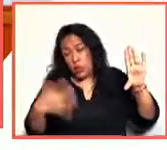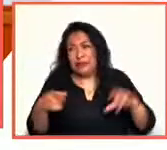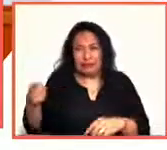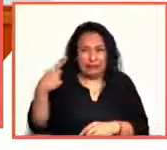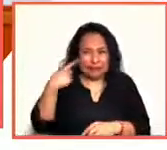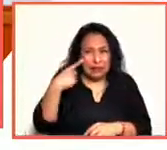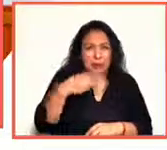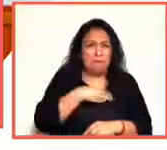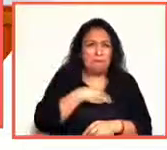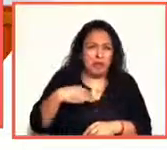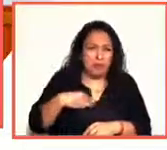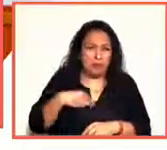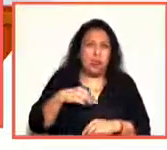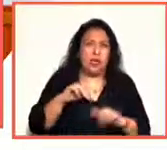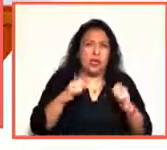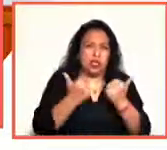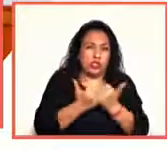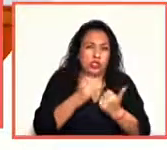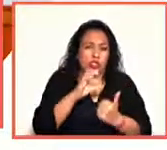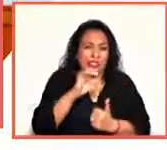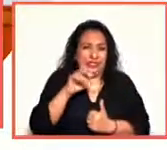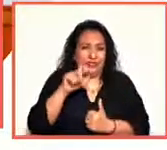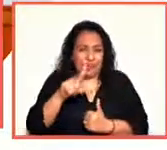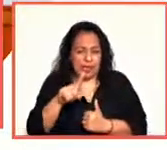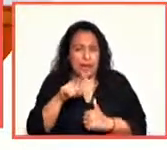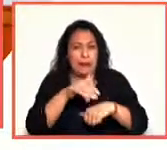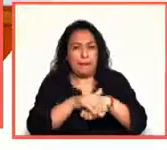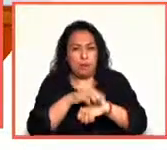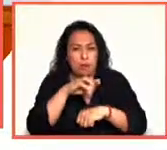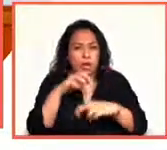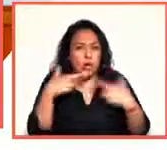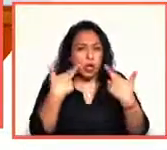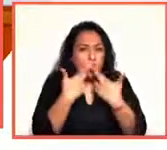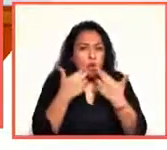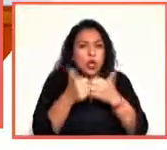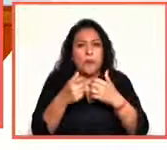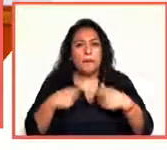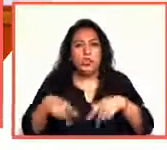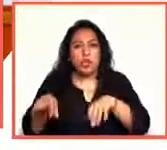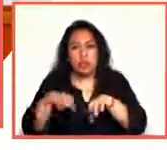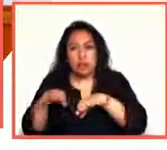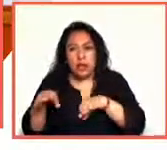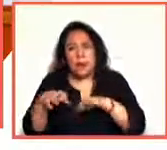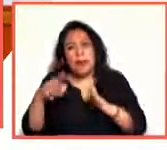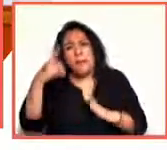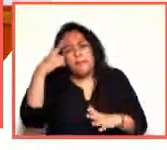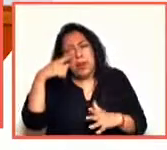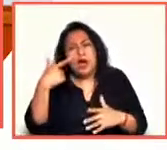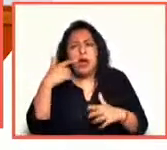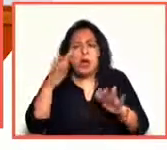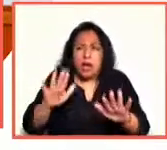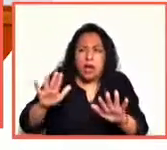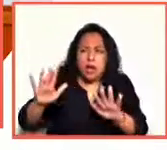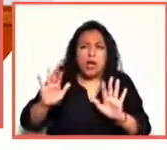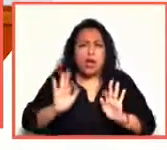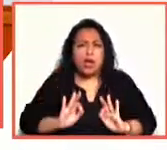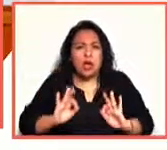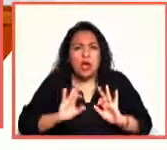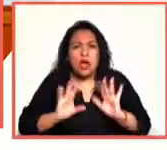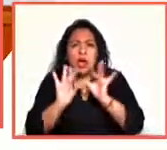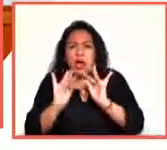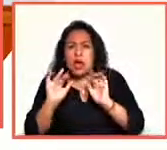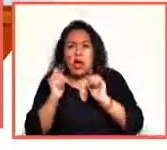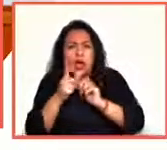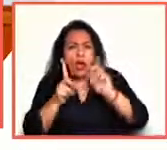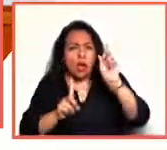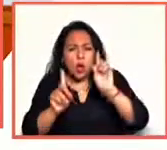de la Asociación Civil Amigos de Maco se han reunido con los trabajadores en lugar para tratar de calmar la situación y esclarecer cualquier tipo de